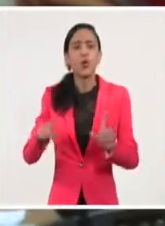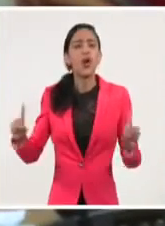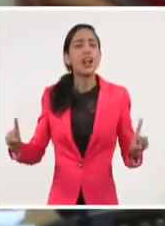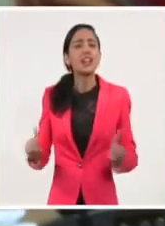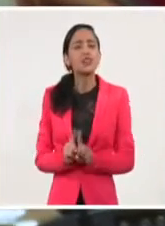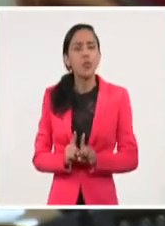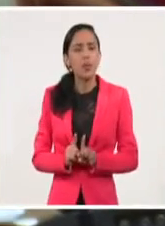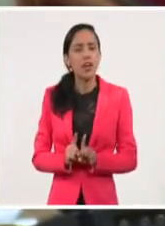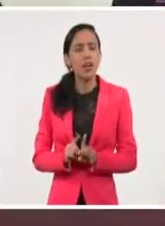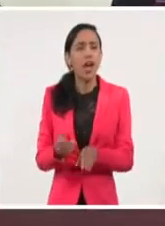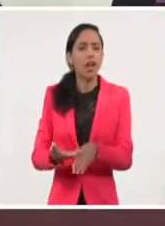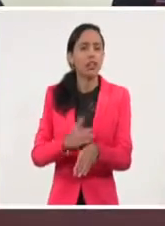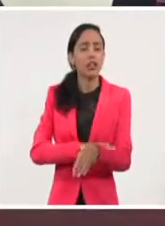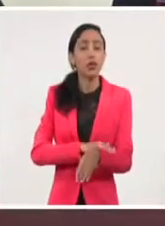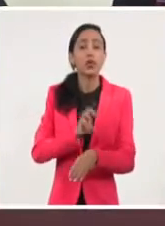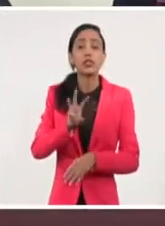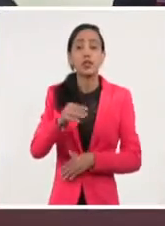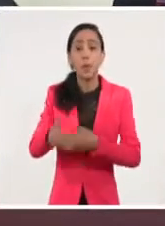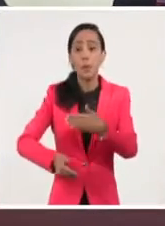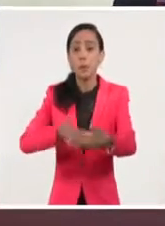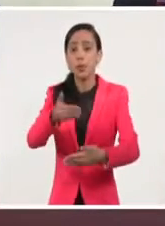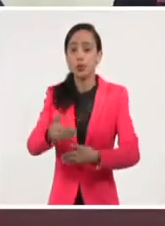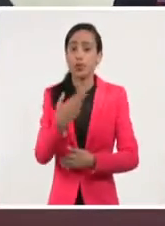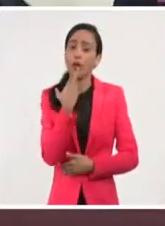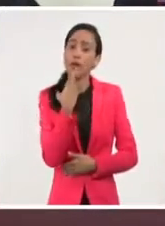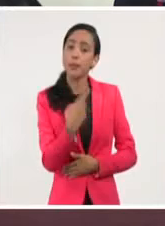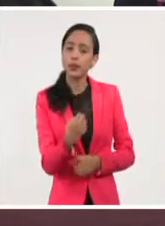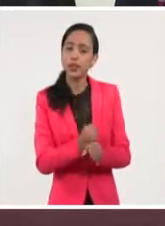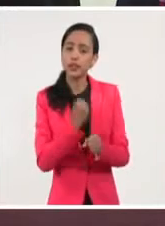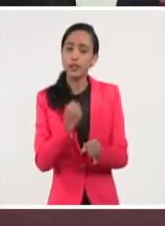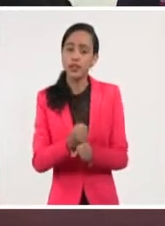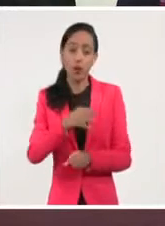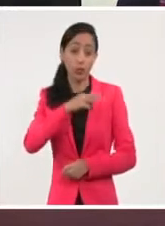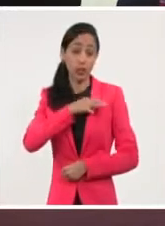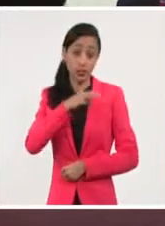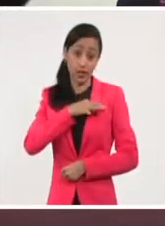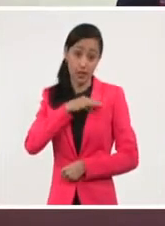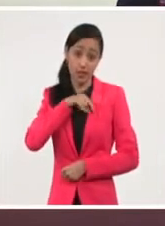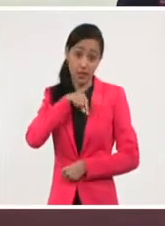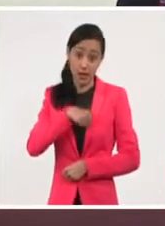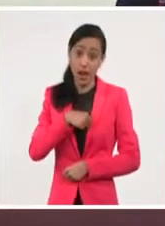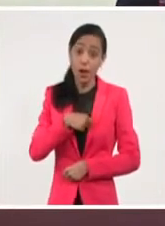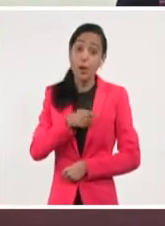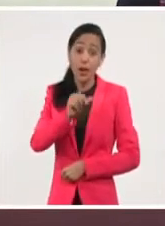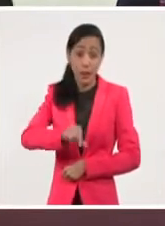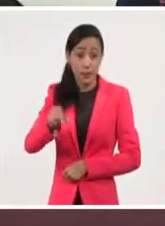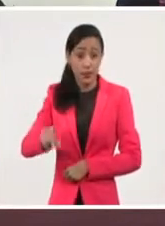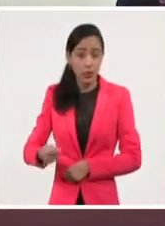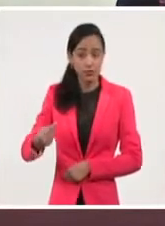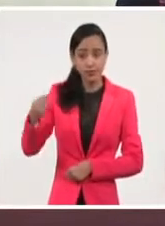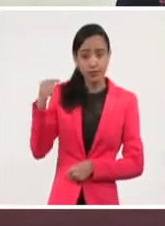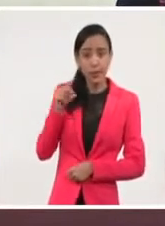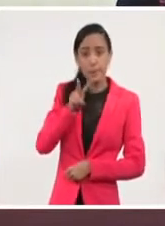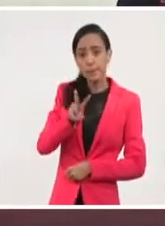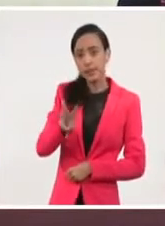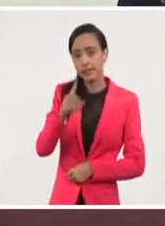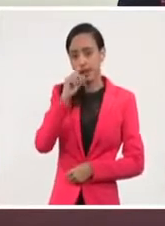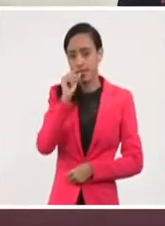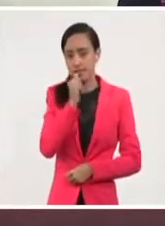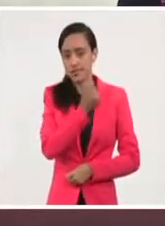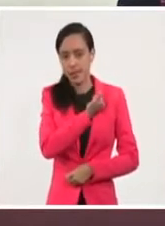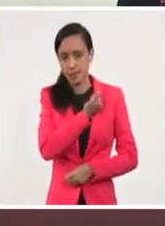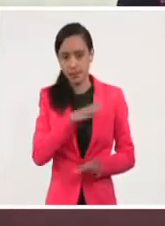preliminar del tercer proceso de rendición de cuenta del delegado a sus electores, finalizado el pasado 23 de diciembre.